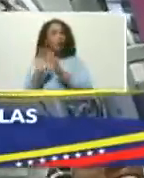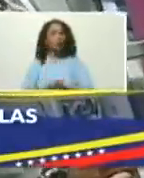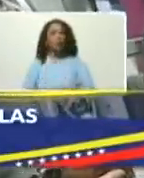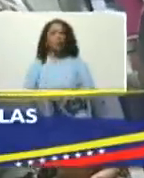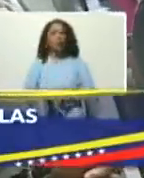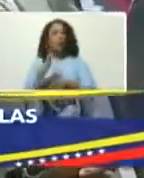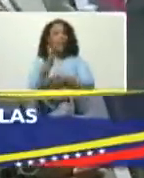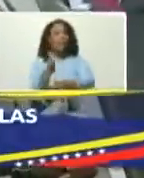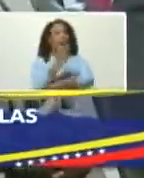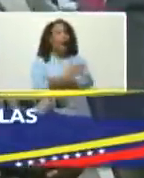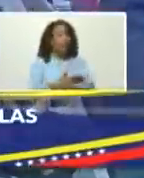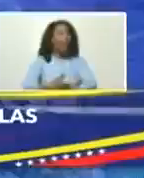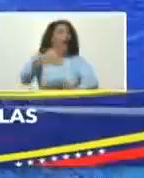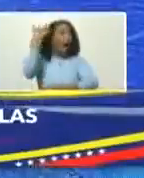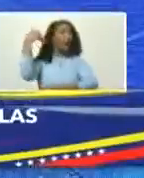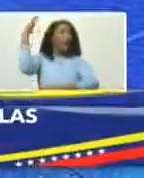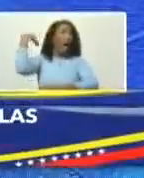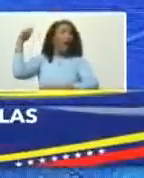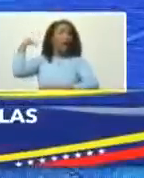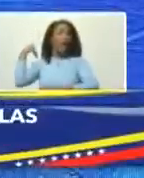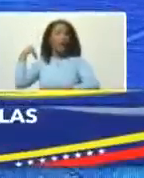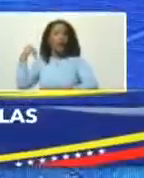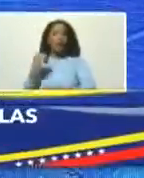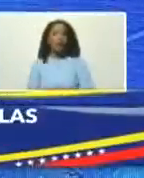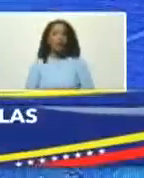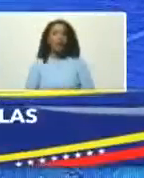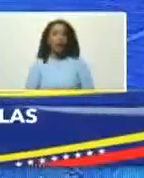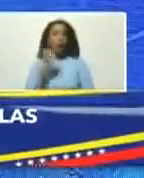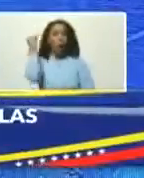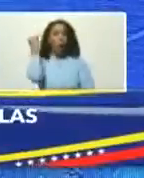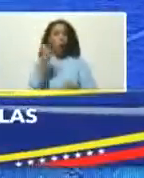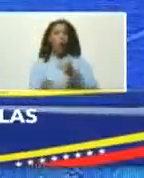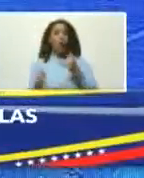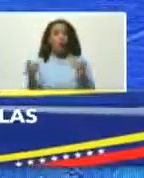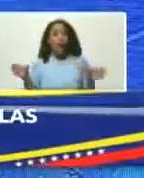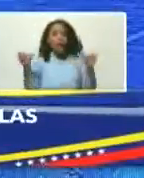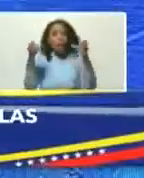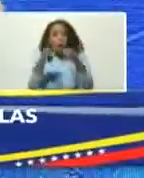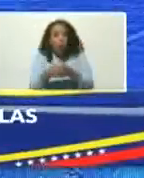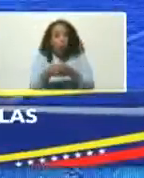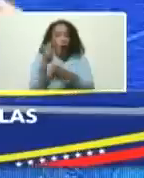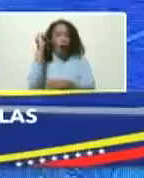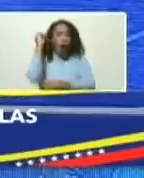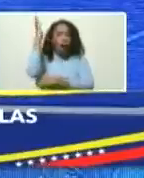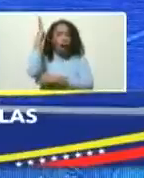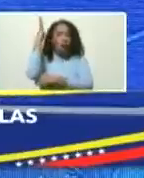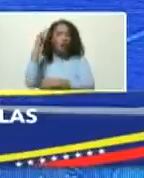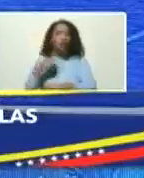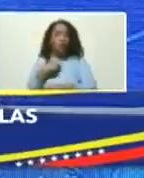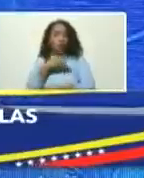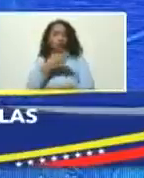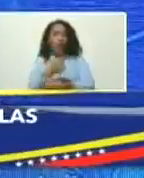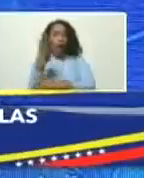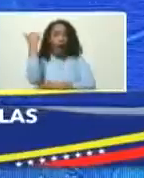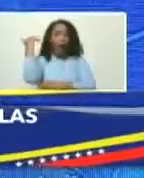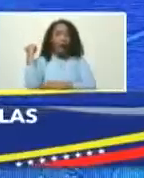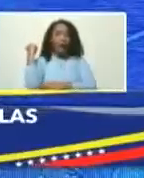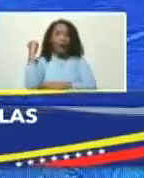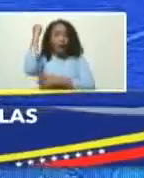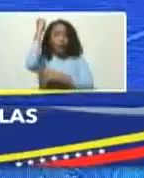antes, mucho antes, en el último congreso, yo fui diputado, señores embajadores,